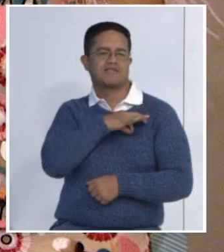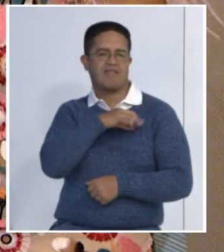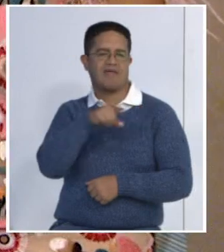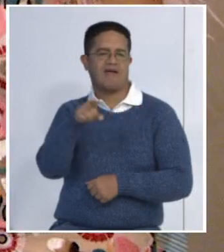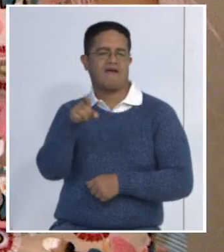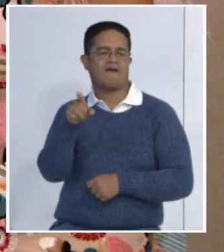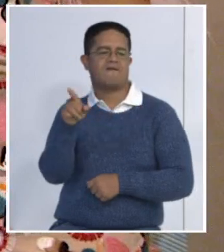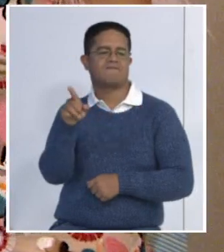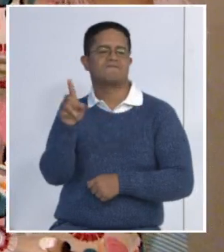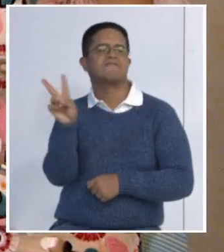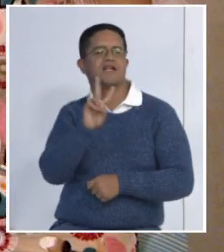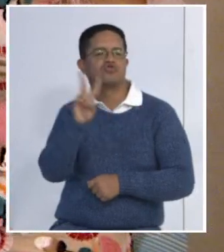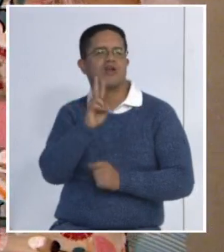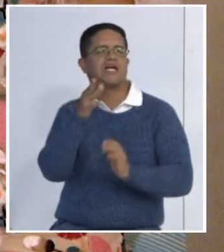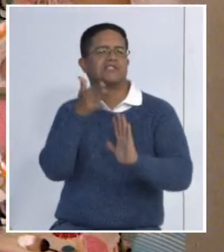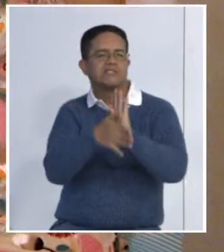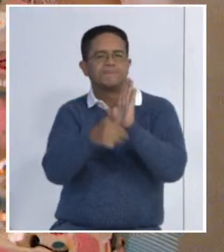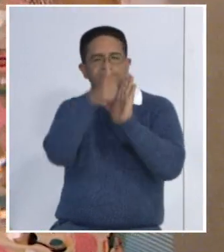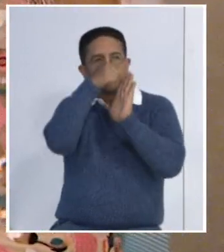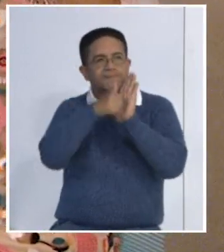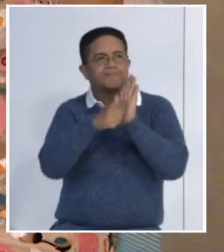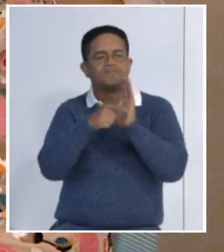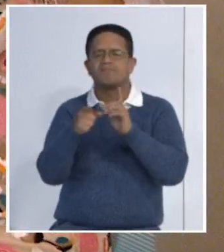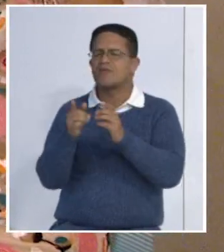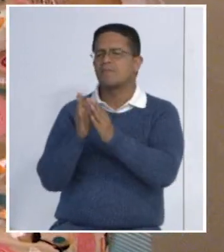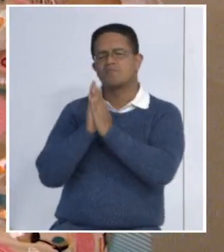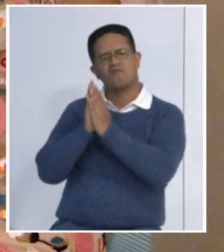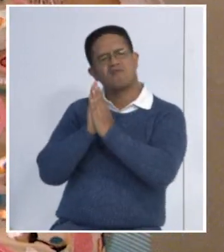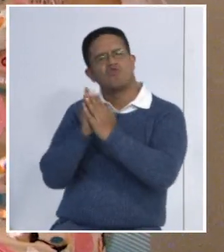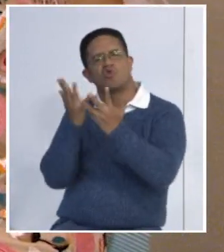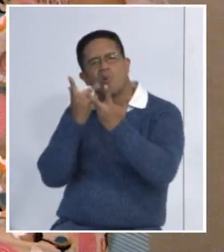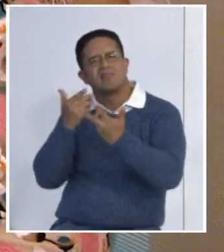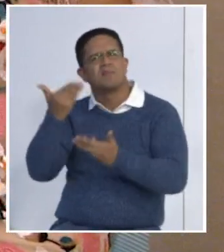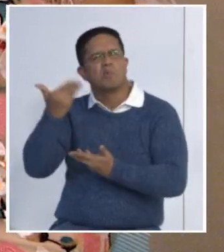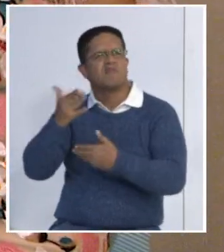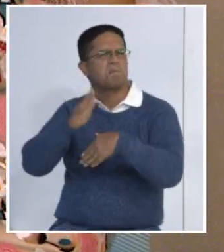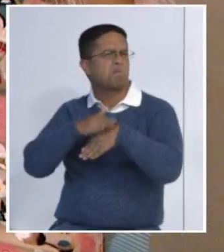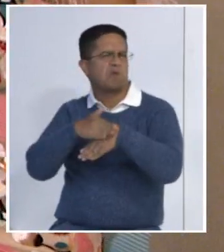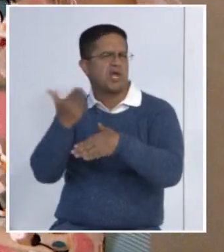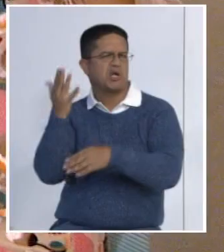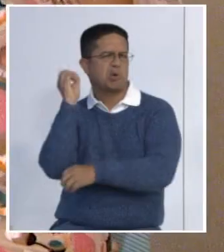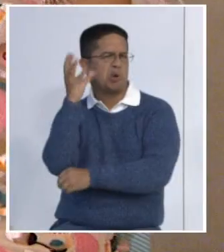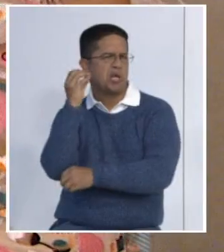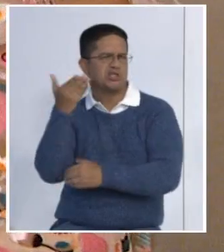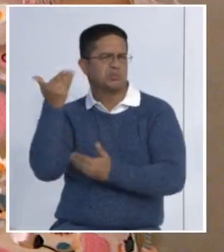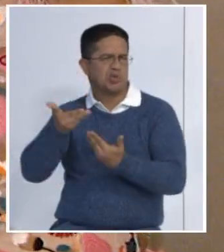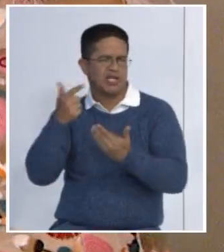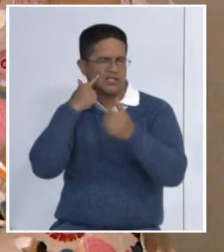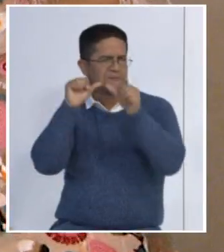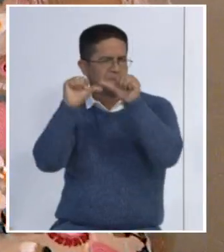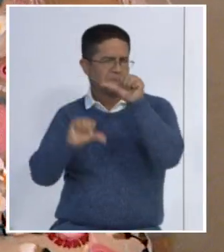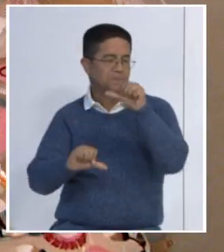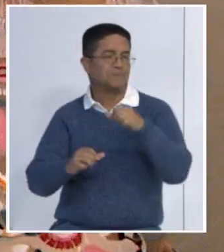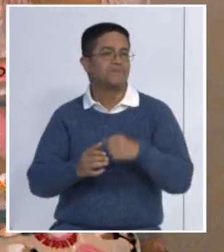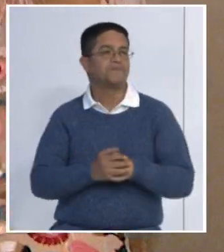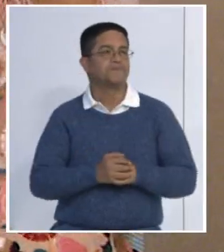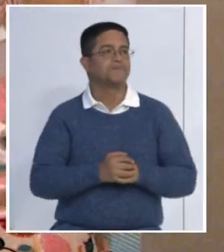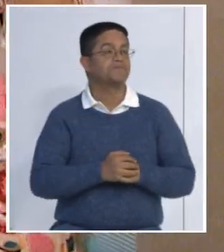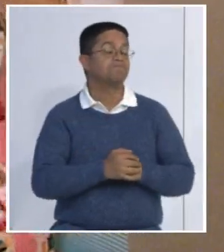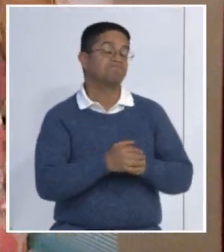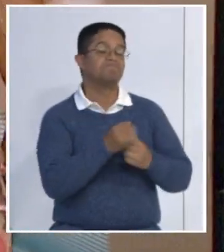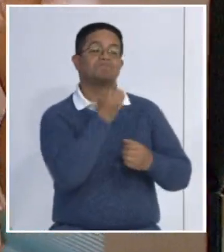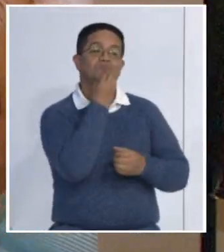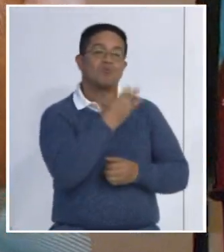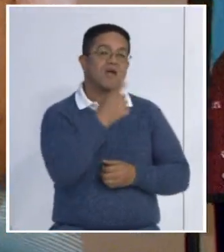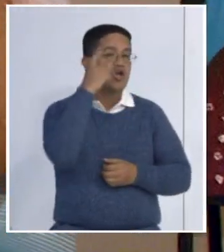Doctora, quisiera que nos hablara un poco acerca de la importancia que tiene este Congreso y de cuáles serán los temas principales que van a abordar a lo largo de estos días. Bien,